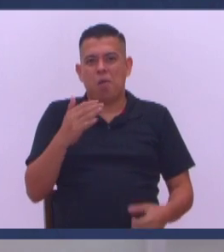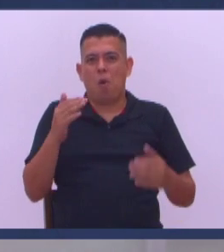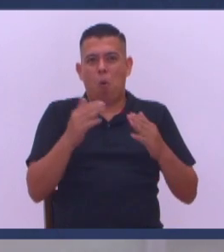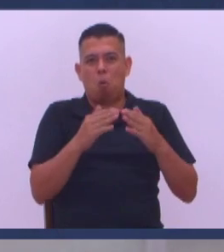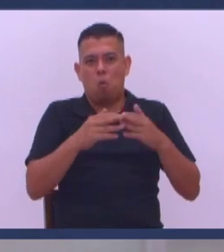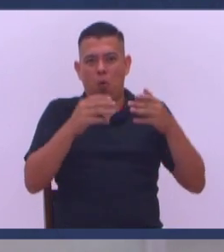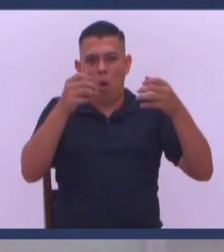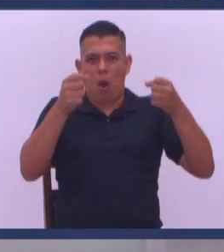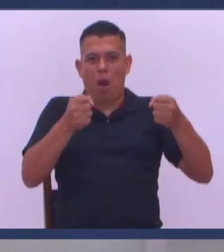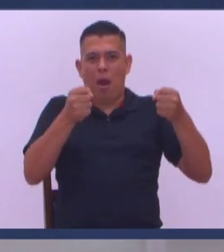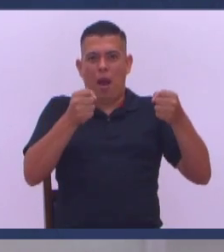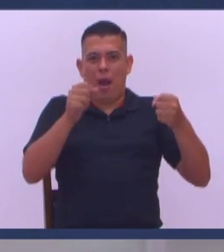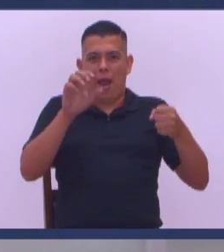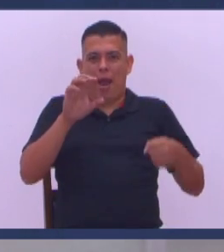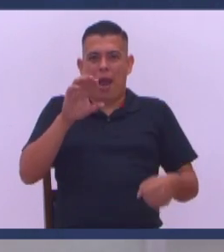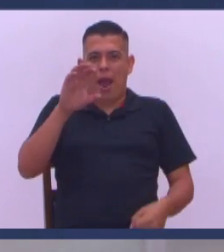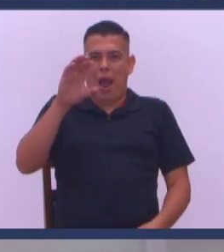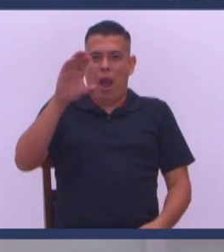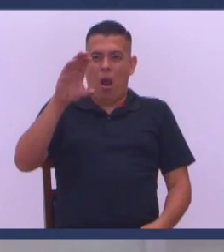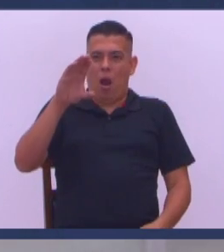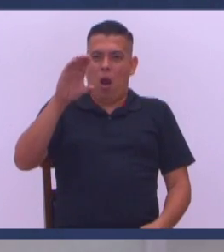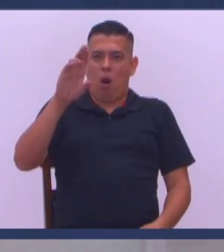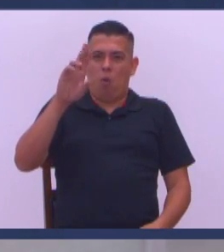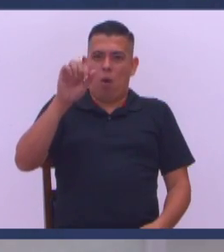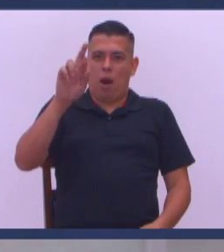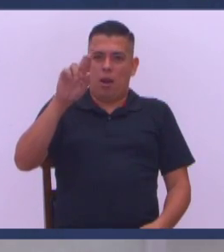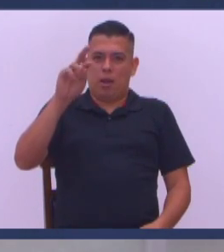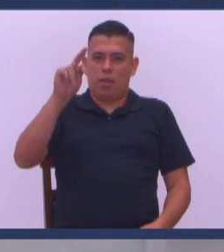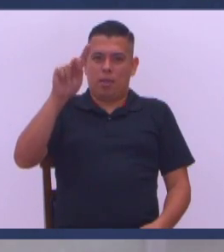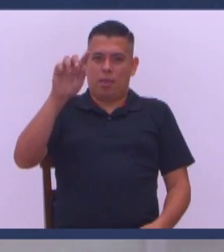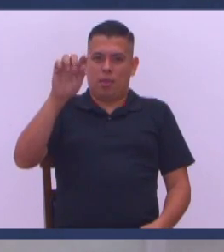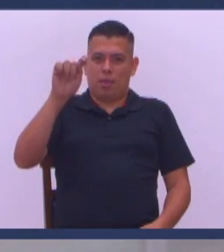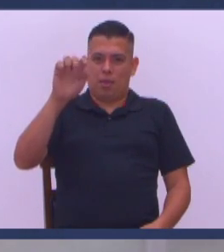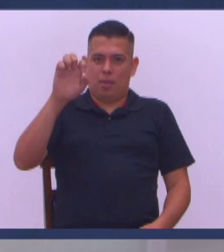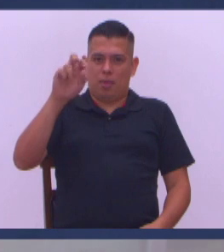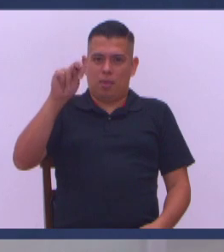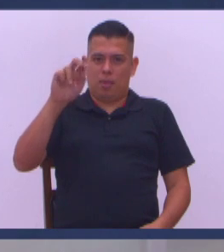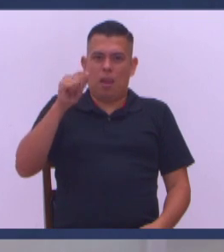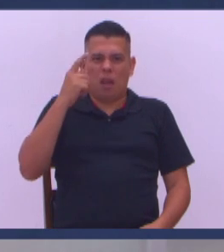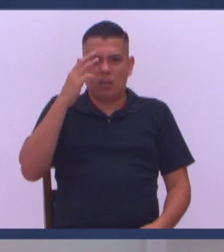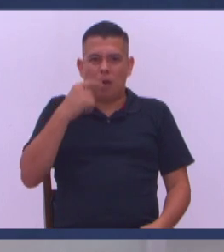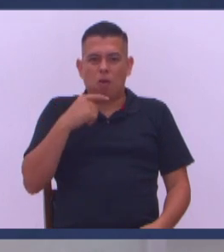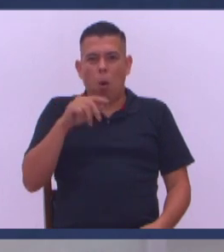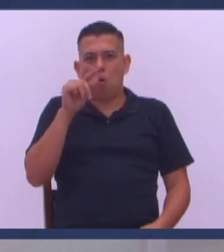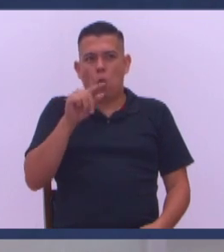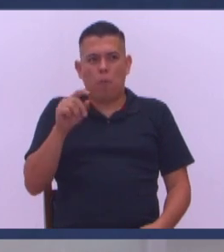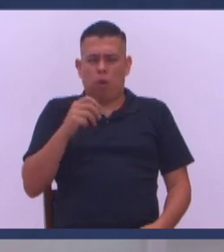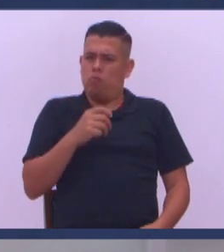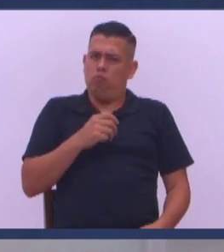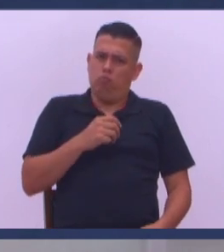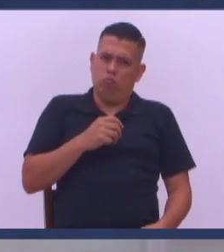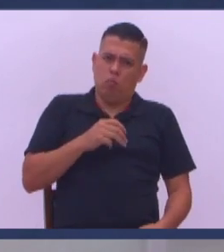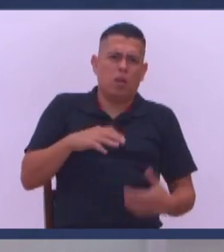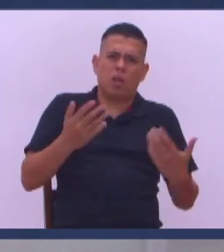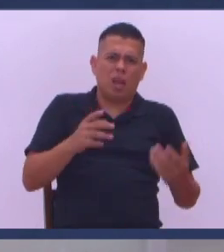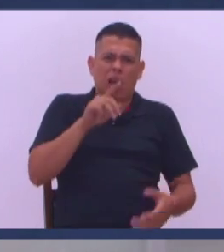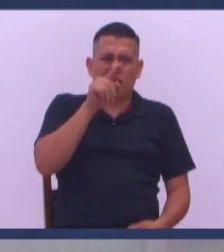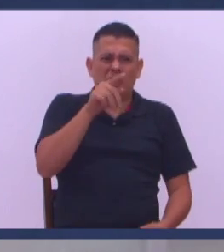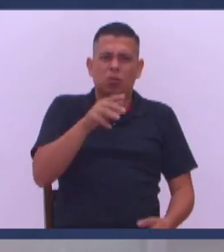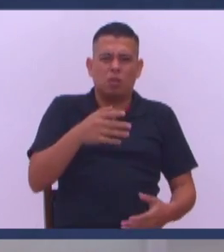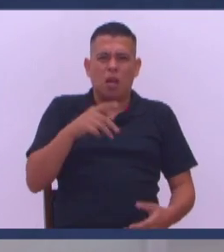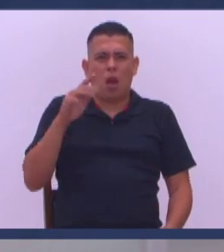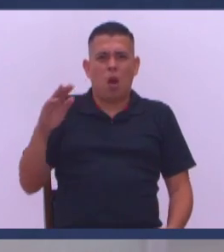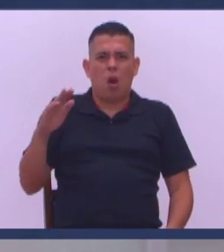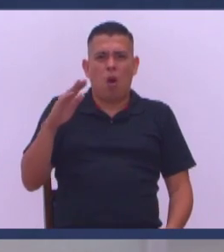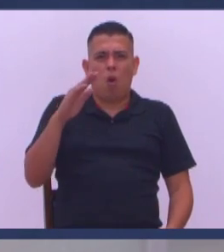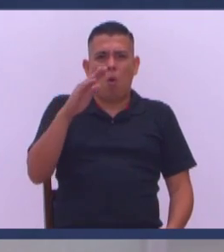Parcialmente Encuarentenado Es trabado ¿Sabes quién está Ahí atrabado? ¿Quién? Fulano ¿Y ese qué anda haciendo ahí?